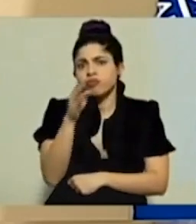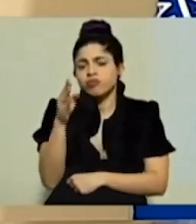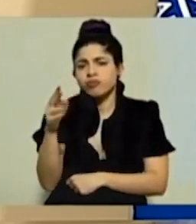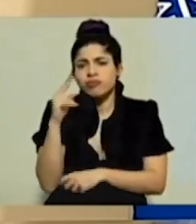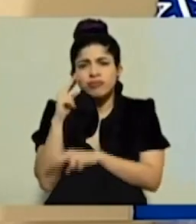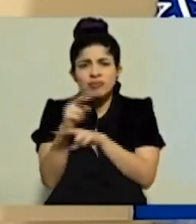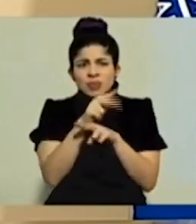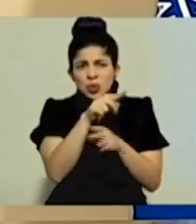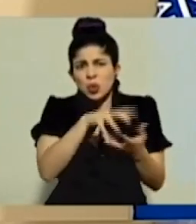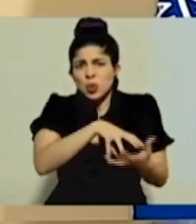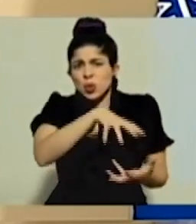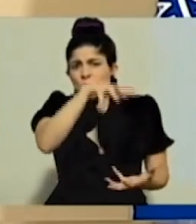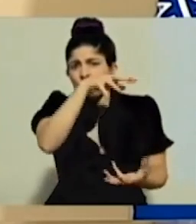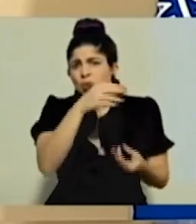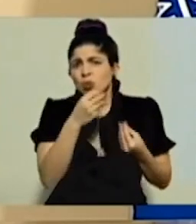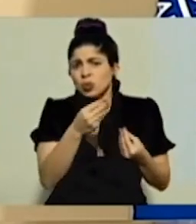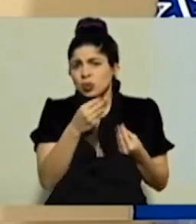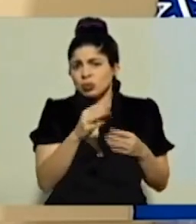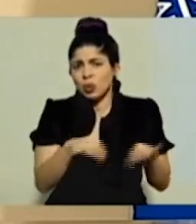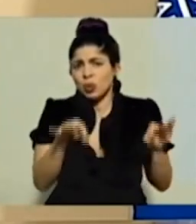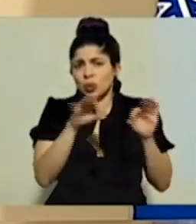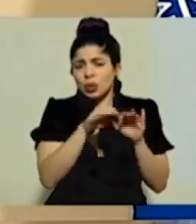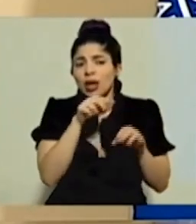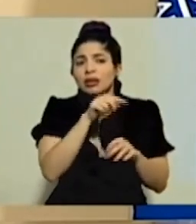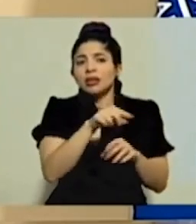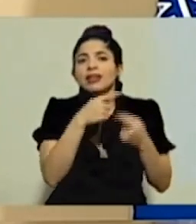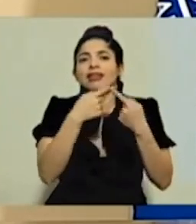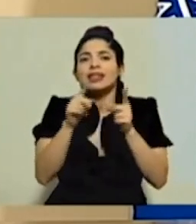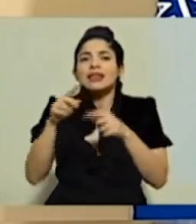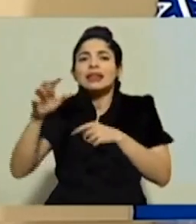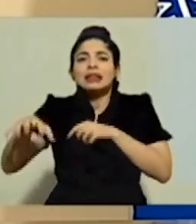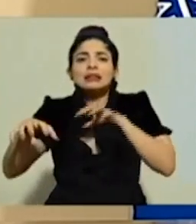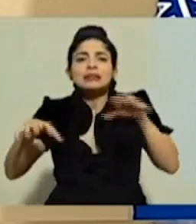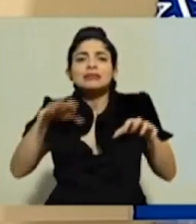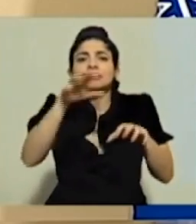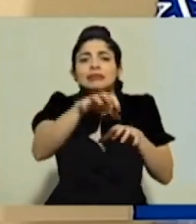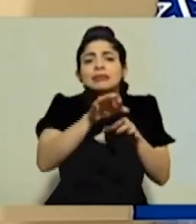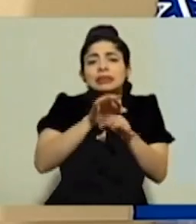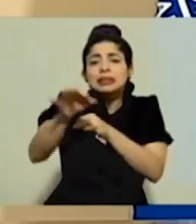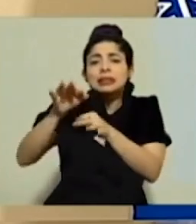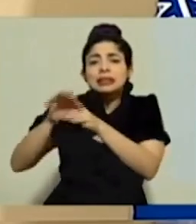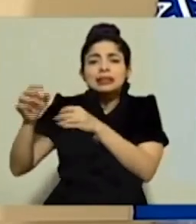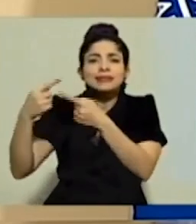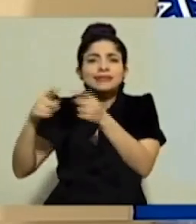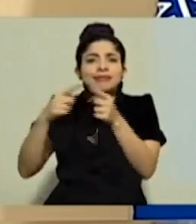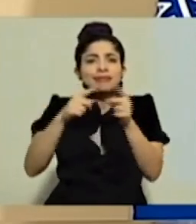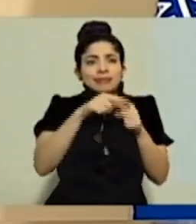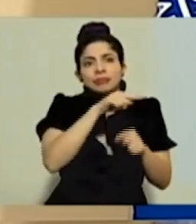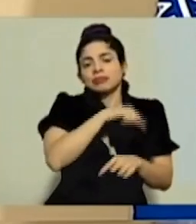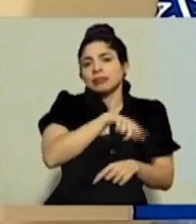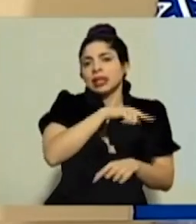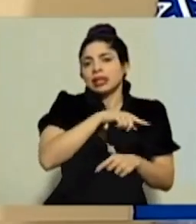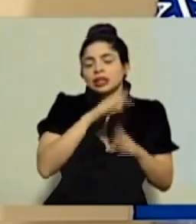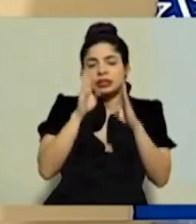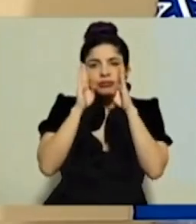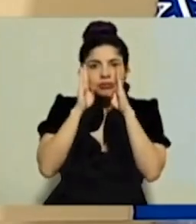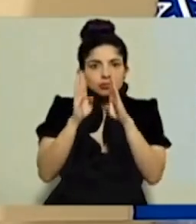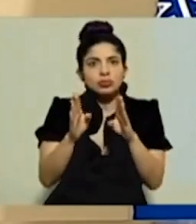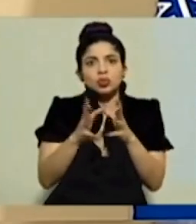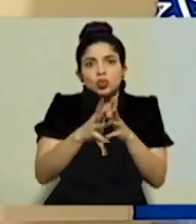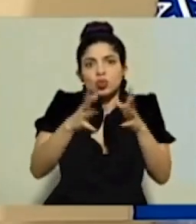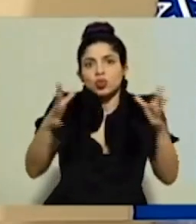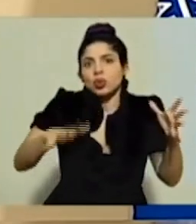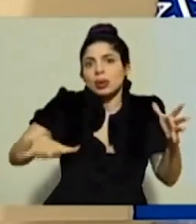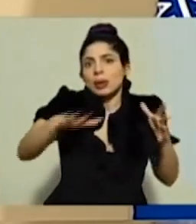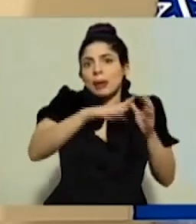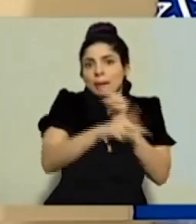pueden ver es un número importante, que está ubicado en diferentes cantones y diferentes regiones del país, realmente cubre bastante